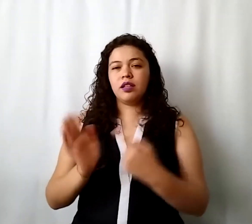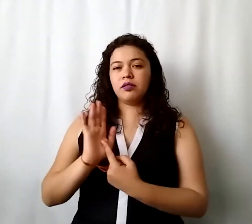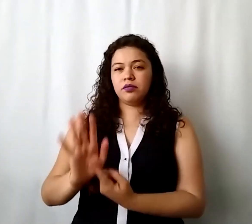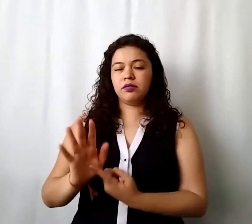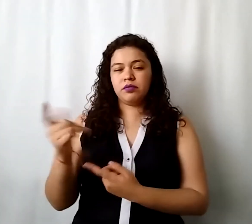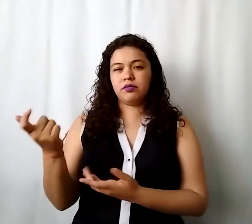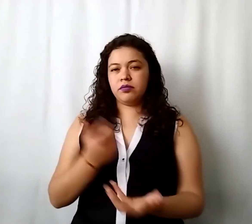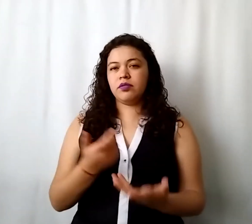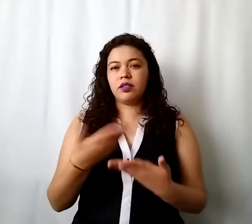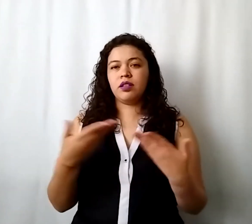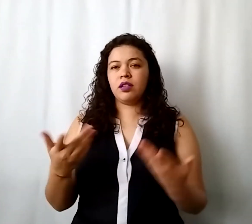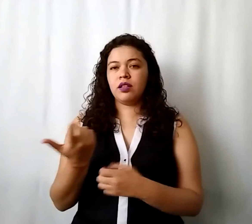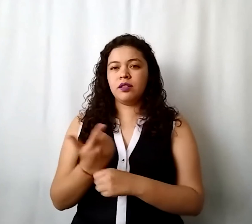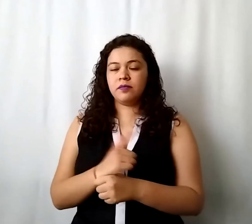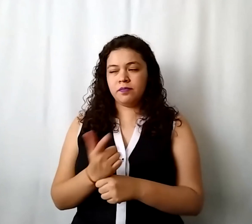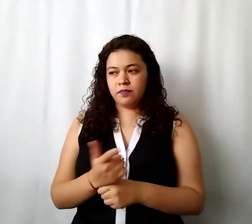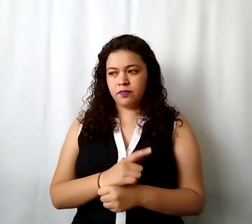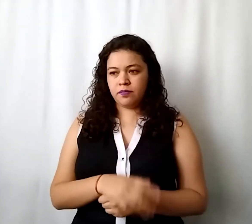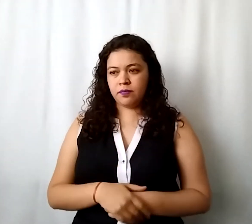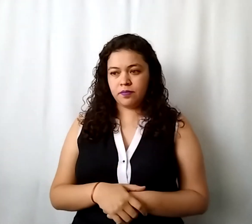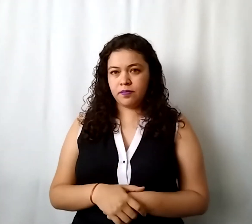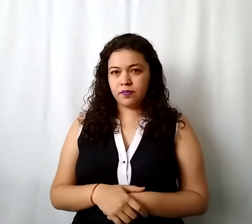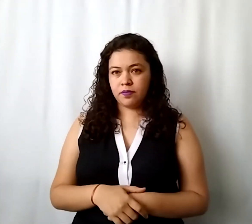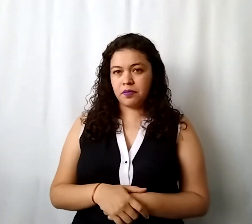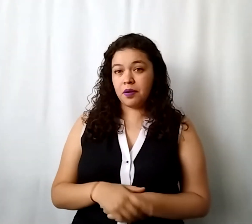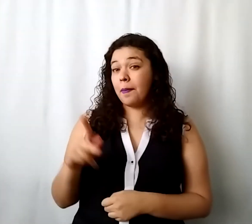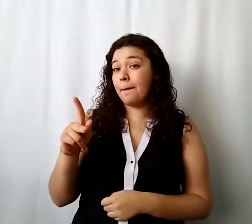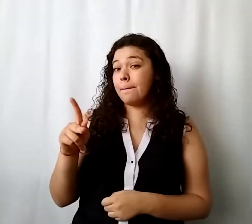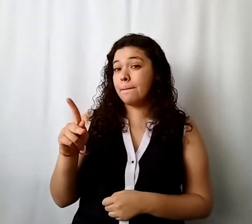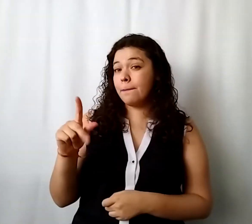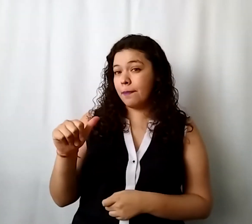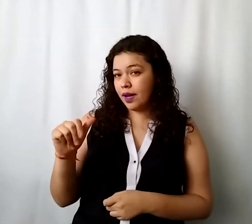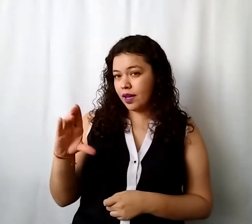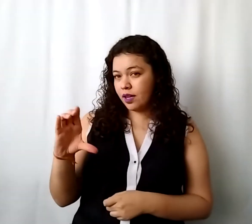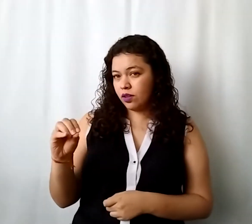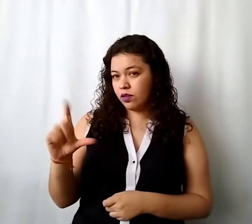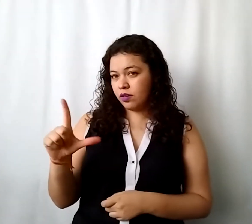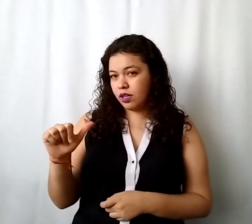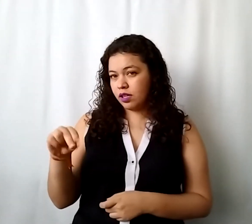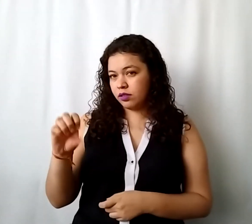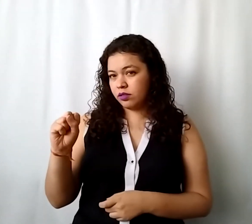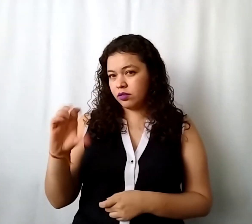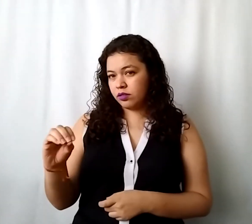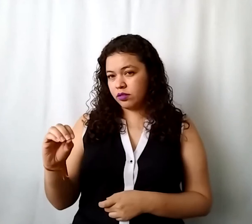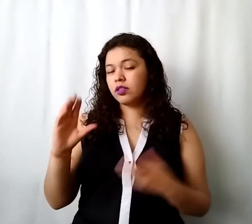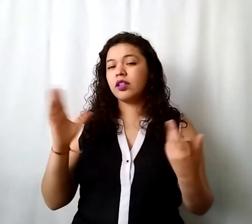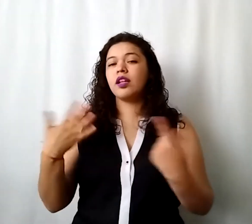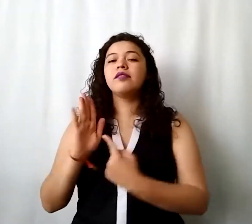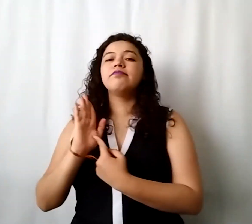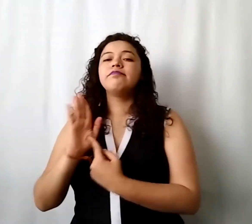ahorita el licenciado Paco Alonso les va a mostrar la parte